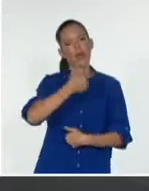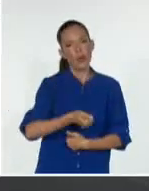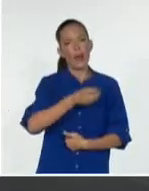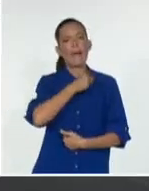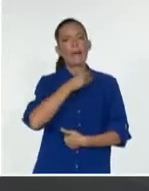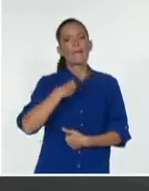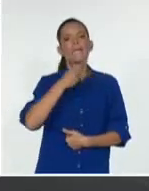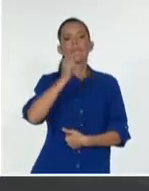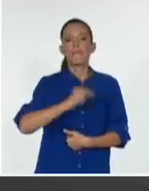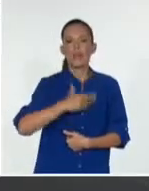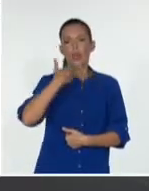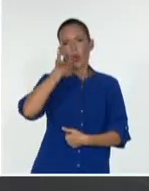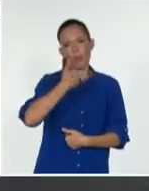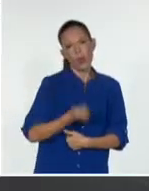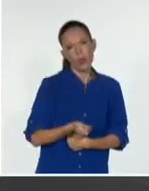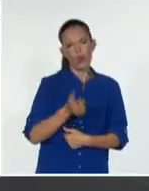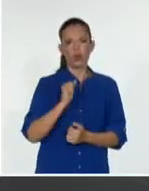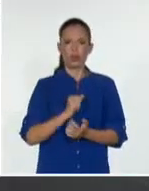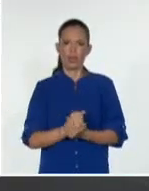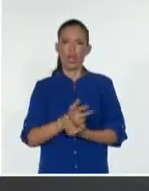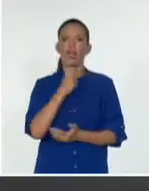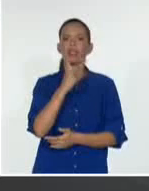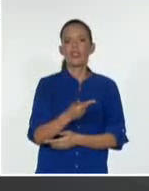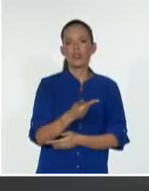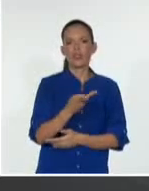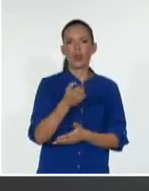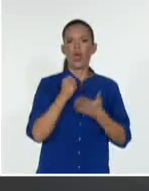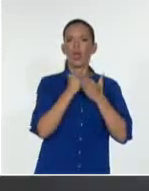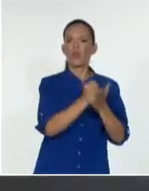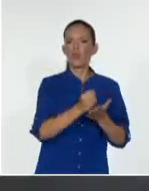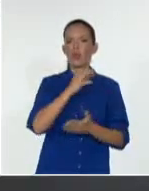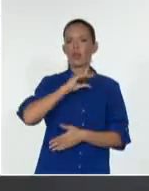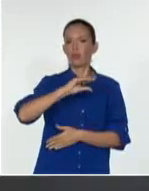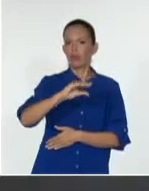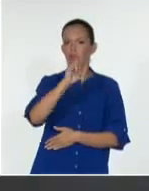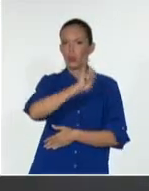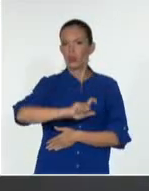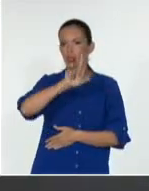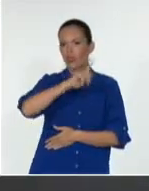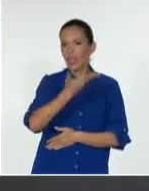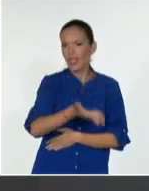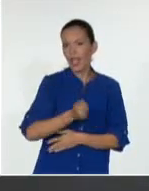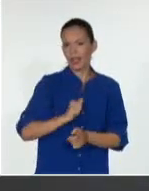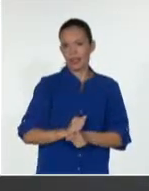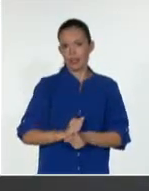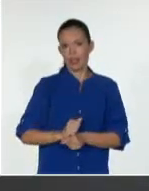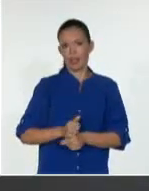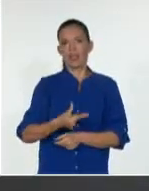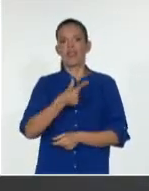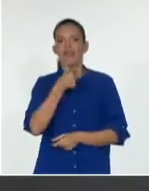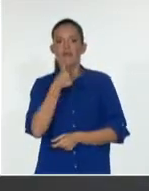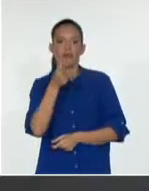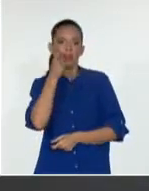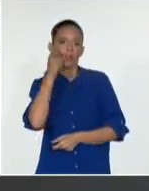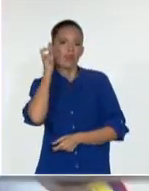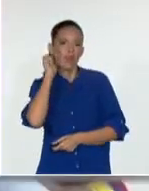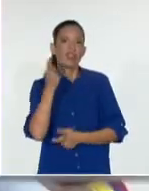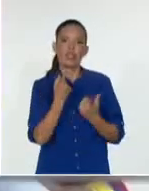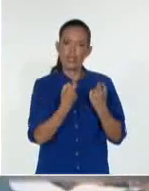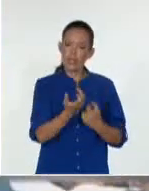menos estrella, o como lo dijo ayer el mismísimo Petro, para que el viejito y la viejita puedan tener un plato de sopa.